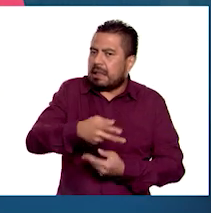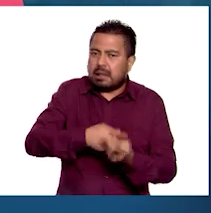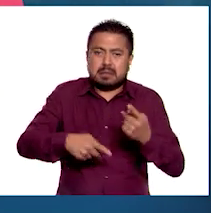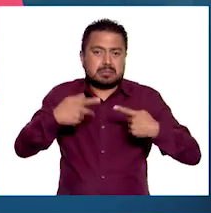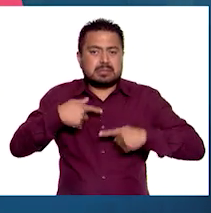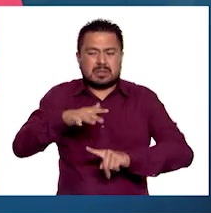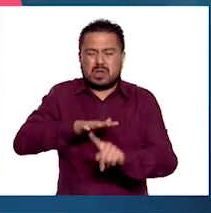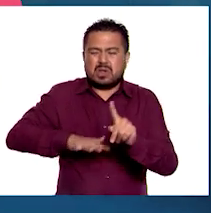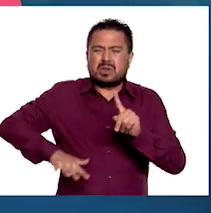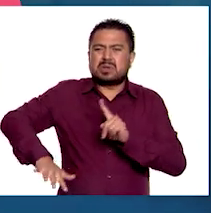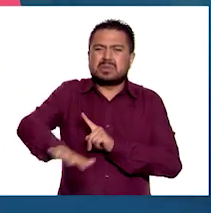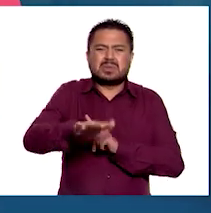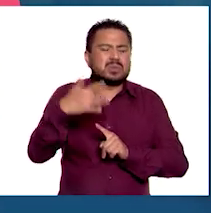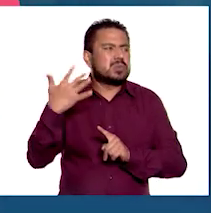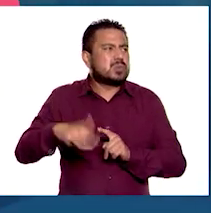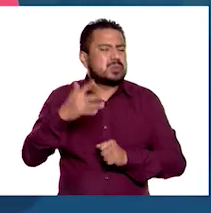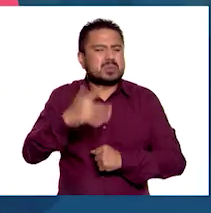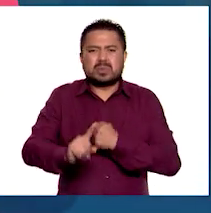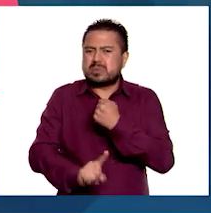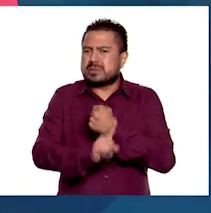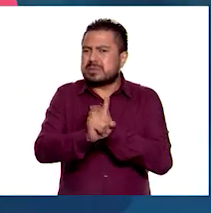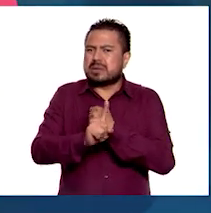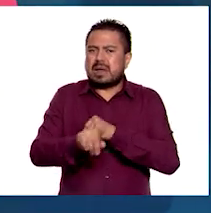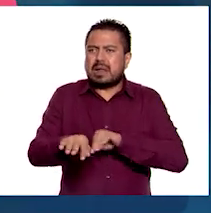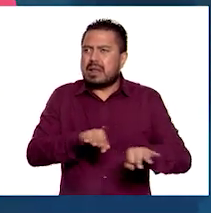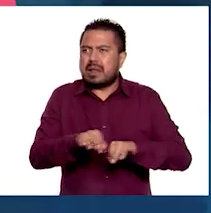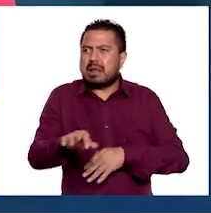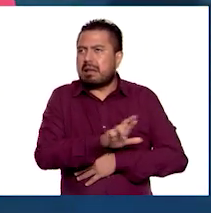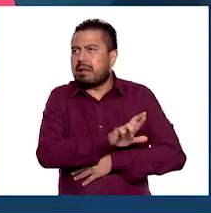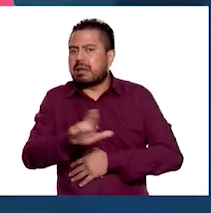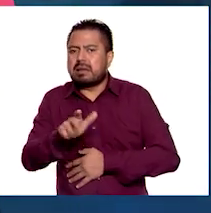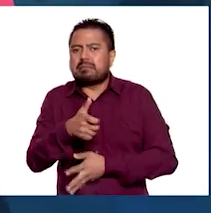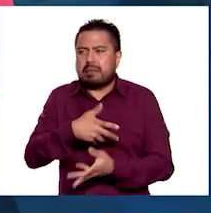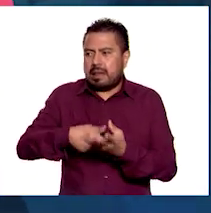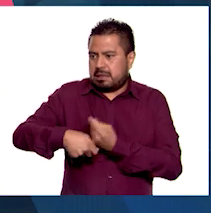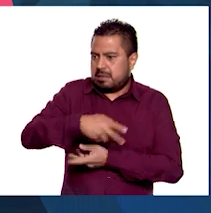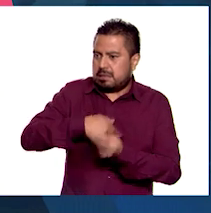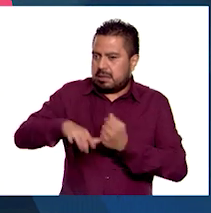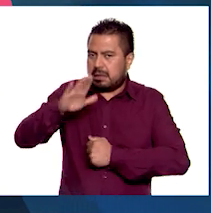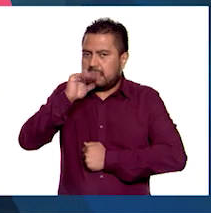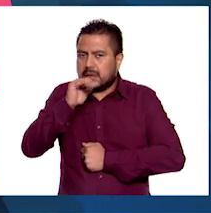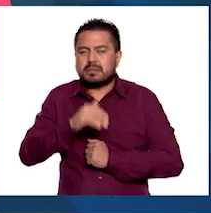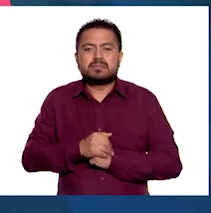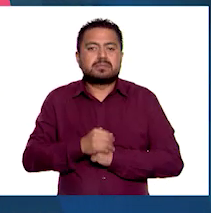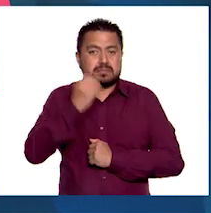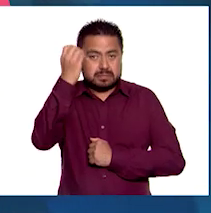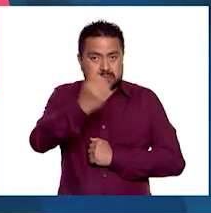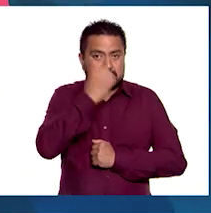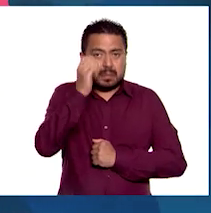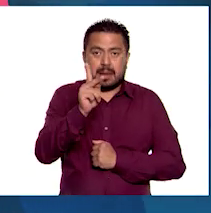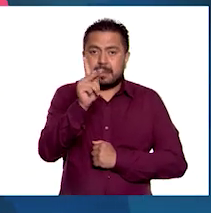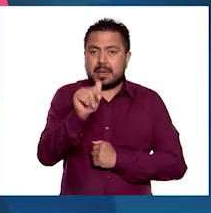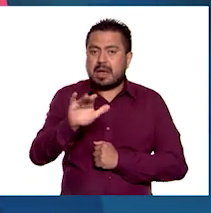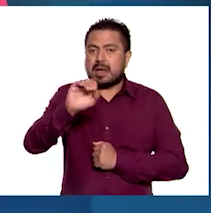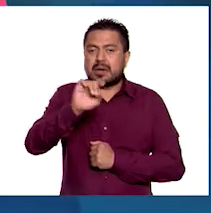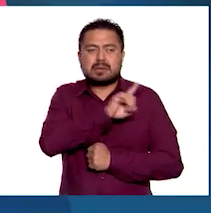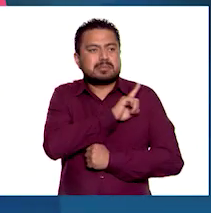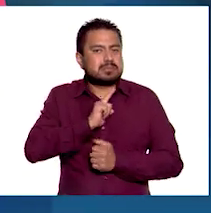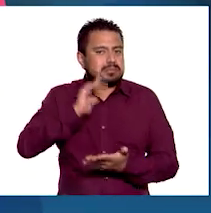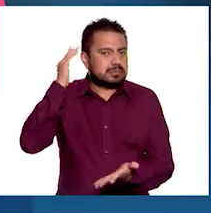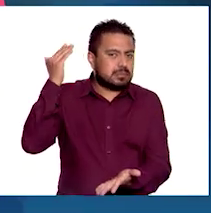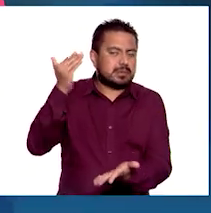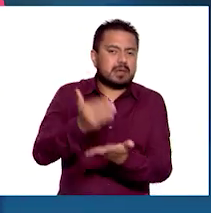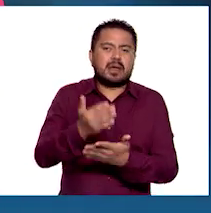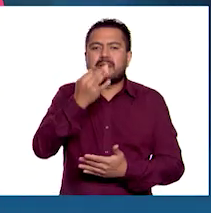población, dejó afectaciones en el empleo y los ingresos. En la escuela de Paco tuvieron que suspender su